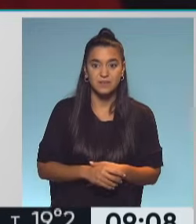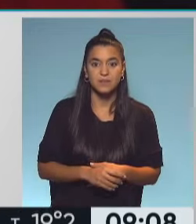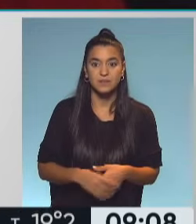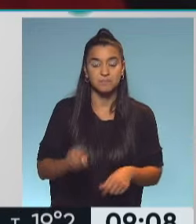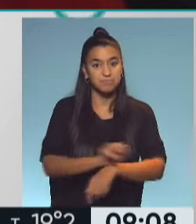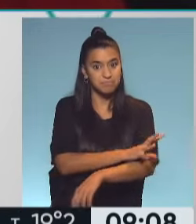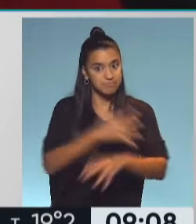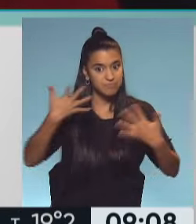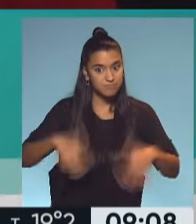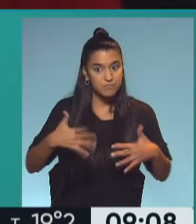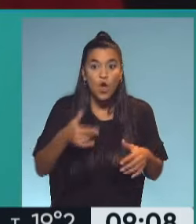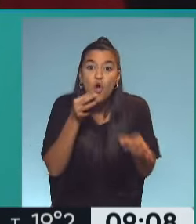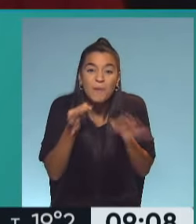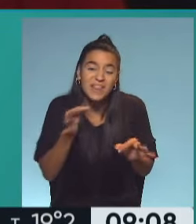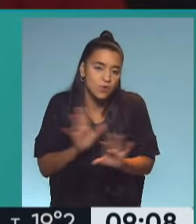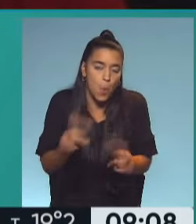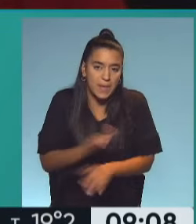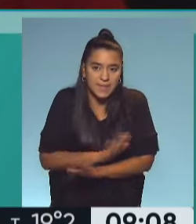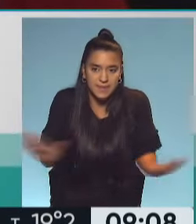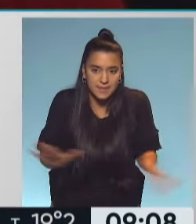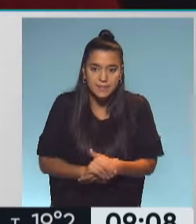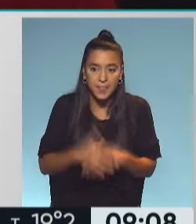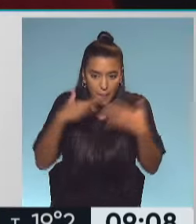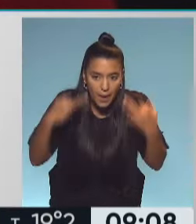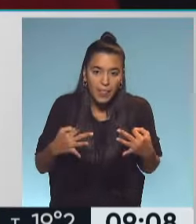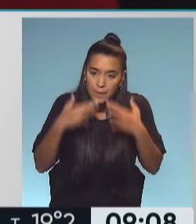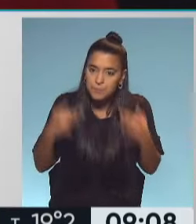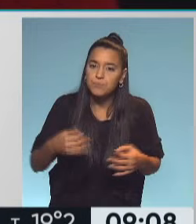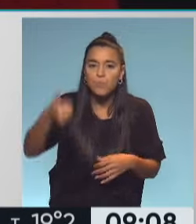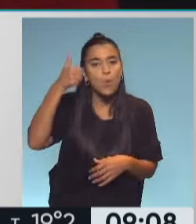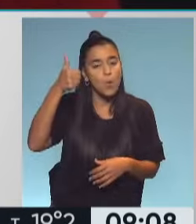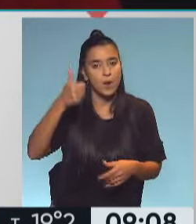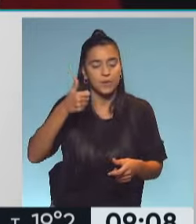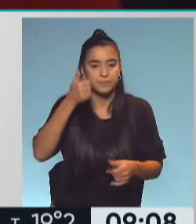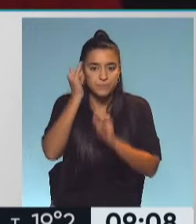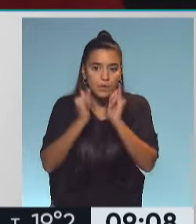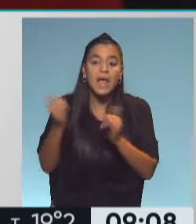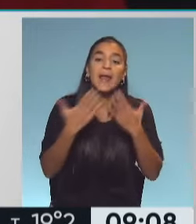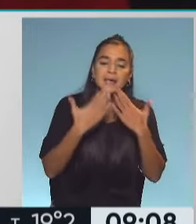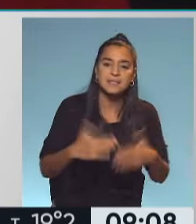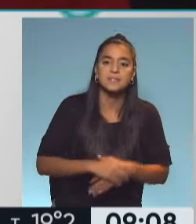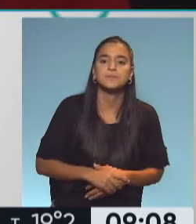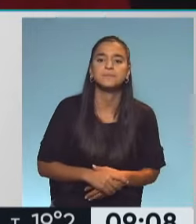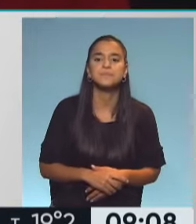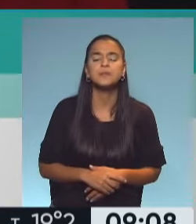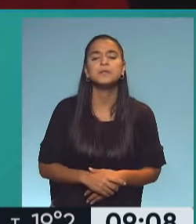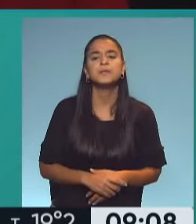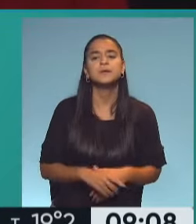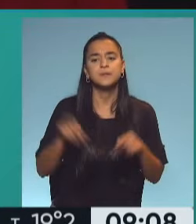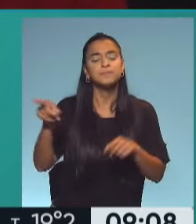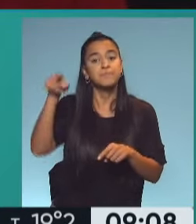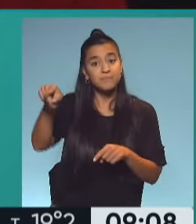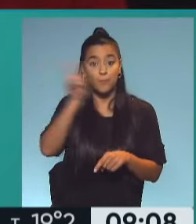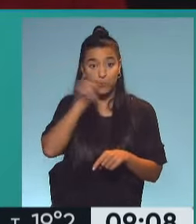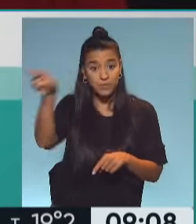Impresionante, impresionante, no hay comentarios para hacerte. Realmente, extraordinario testimonio, les agradezco. Y ella